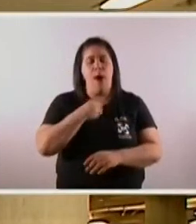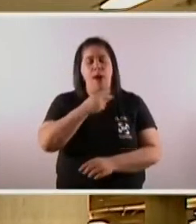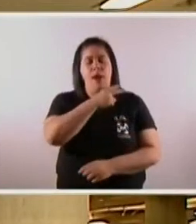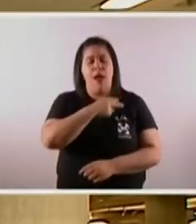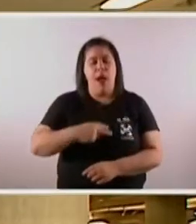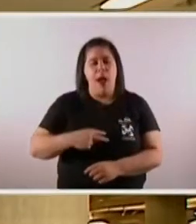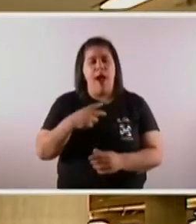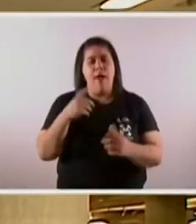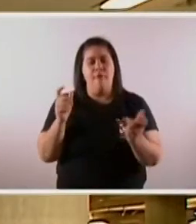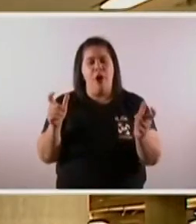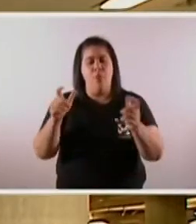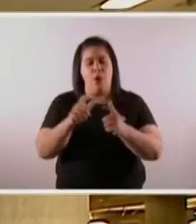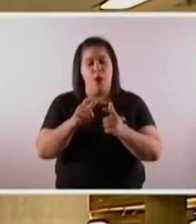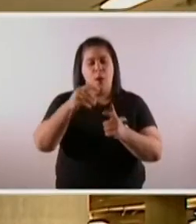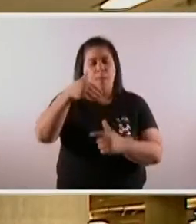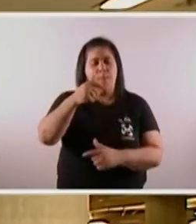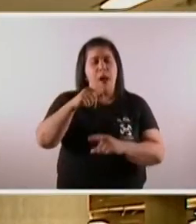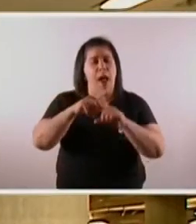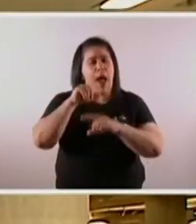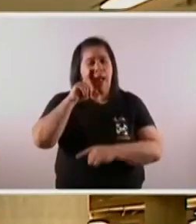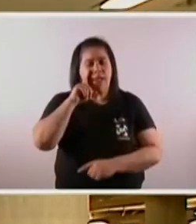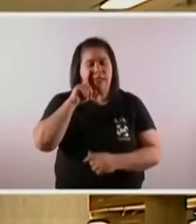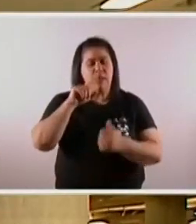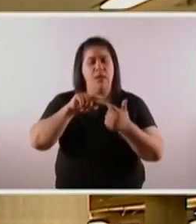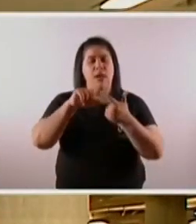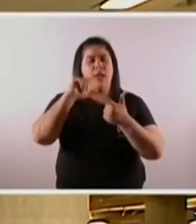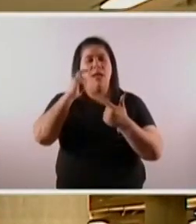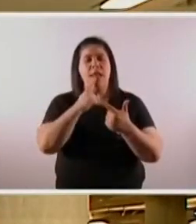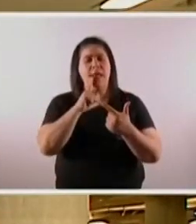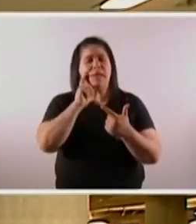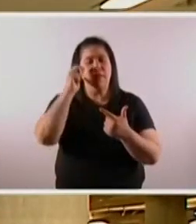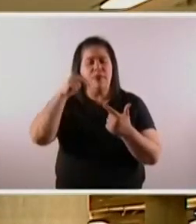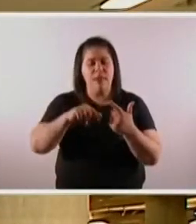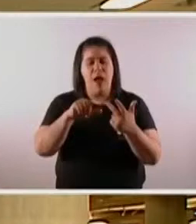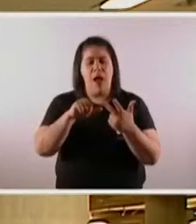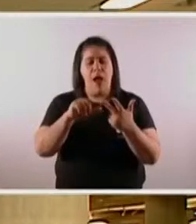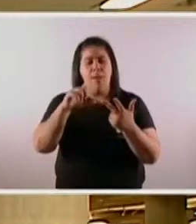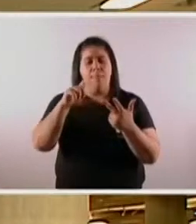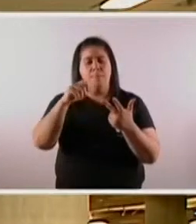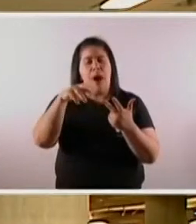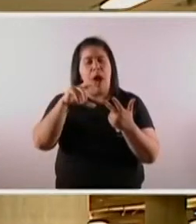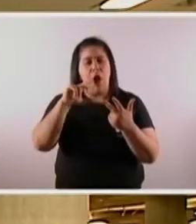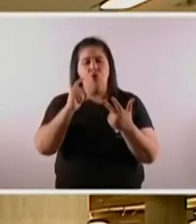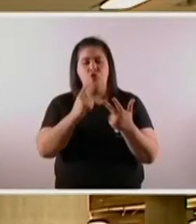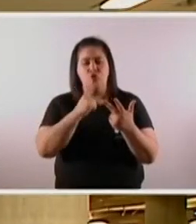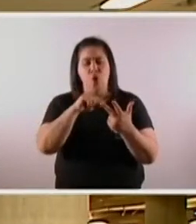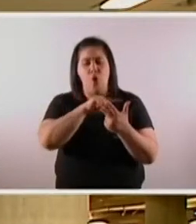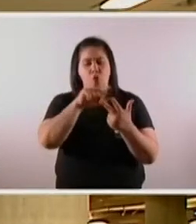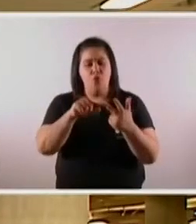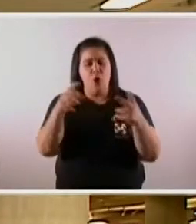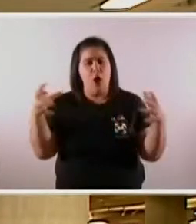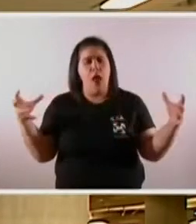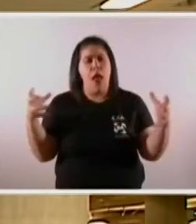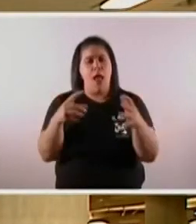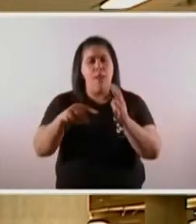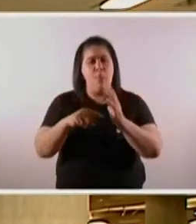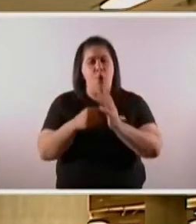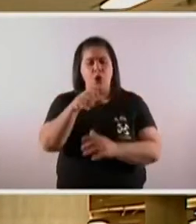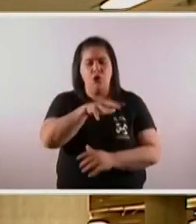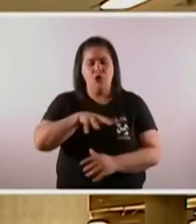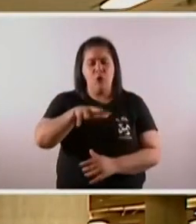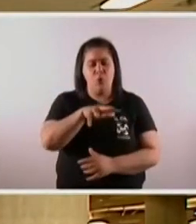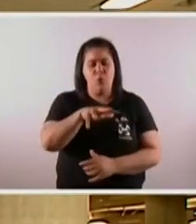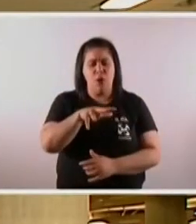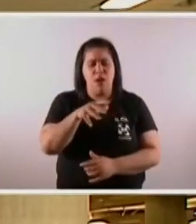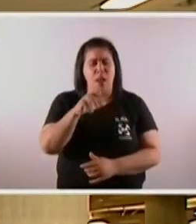Maxi, a Cristian, a Mario, nuestros jefes en el Senado también, todo nuestro equipo de la ciudad, a Paula, a